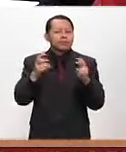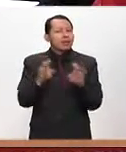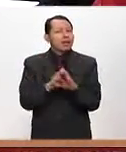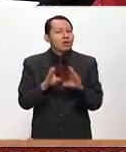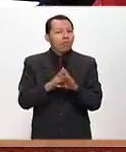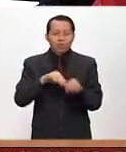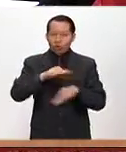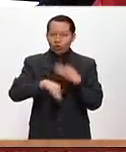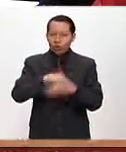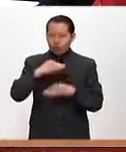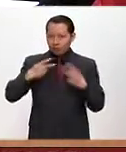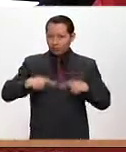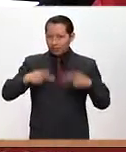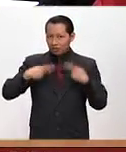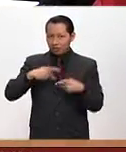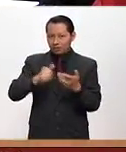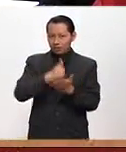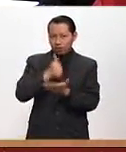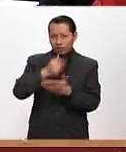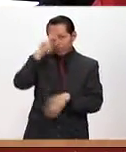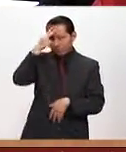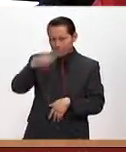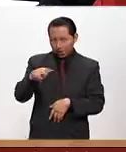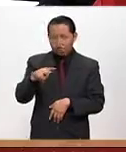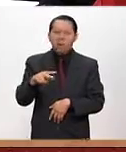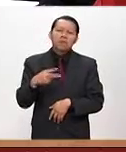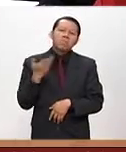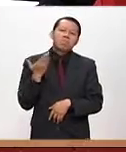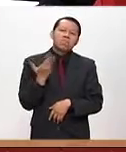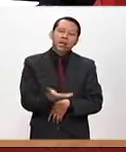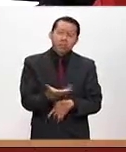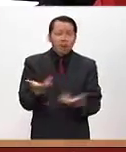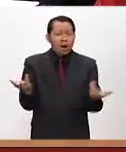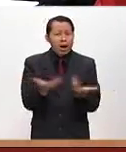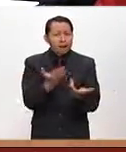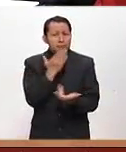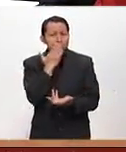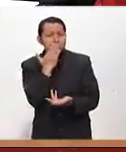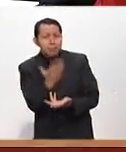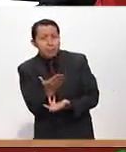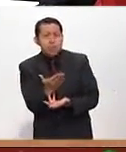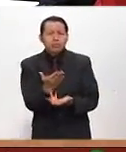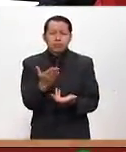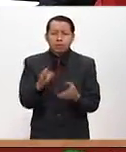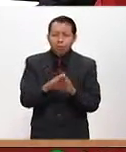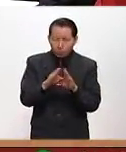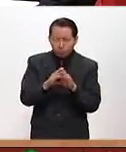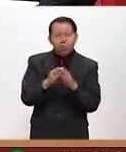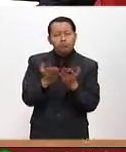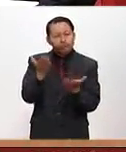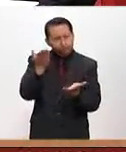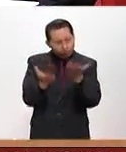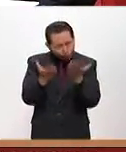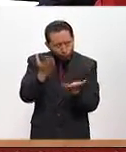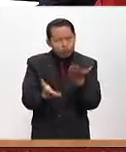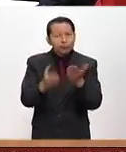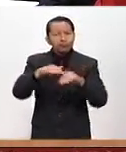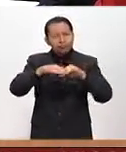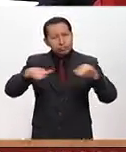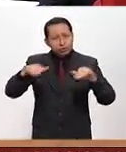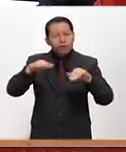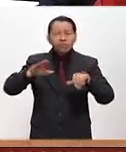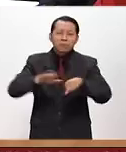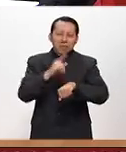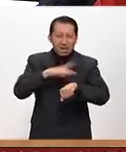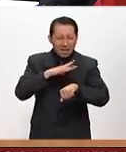todos los capitalinos abogamos para que se haga bien, se haga de manera equilibrada y contrarreste todos estos efectos a veces